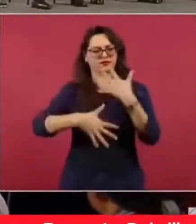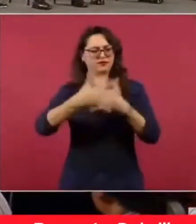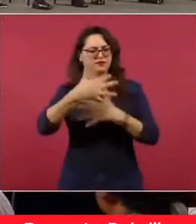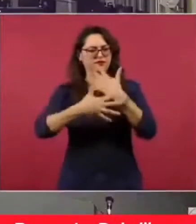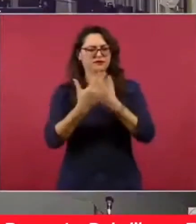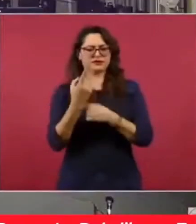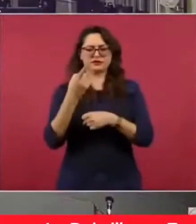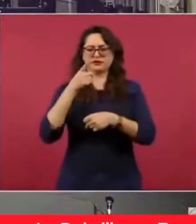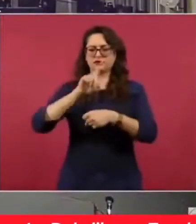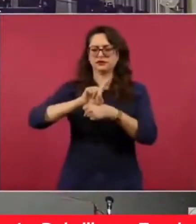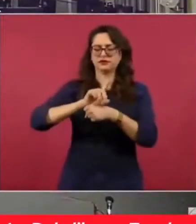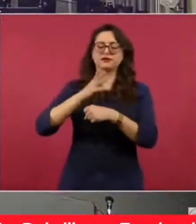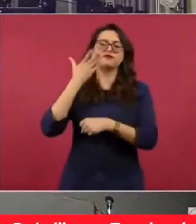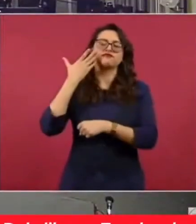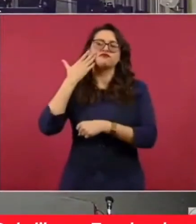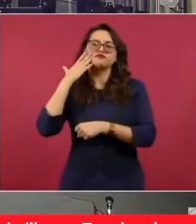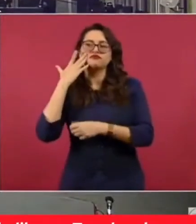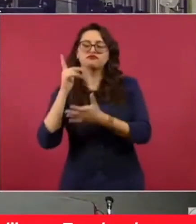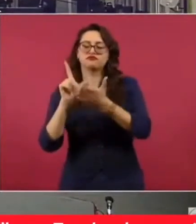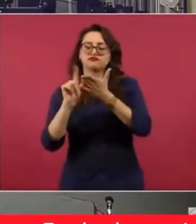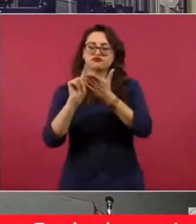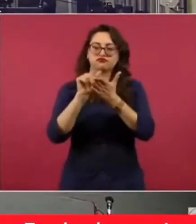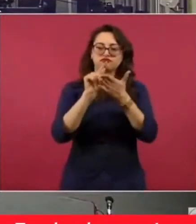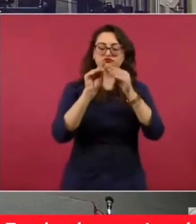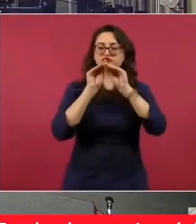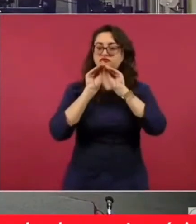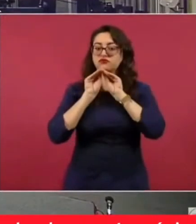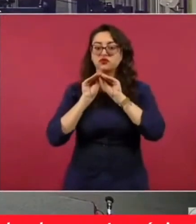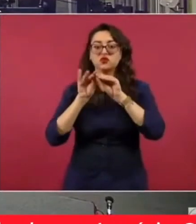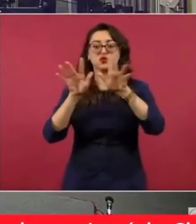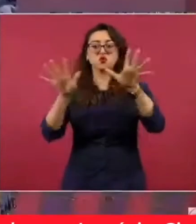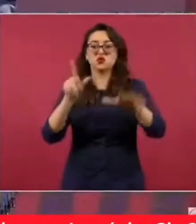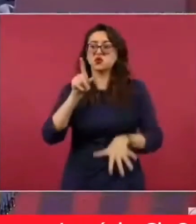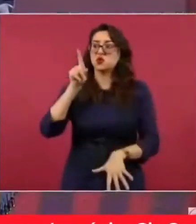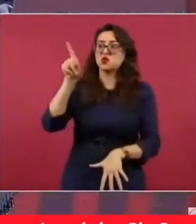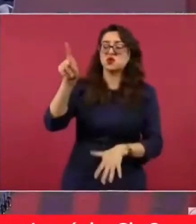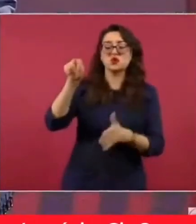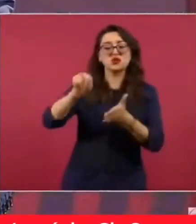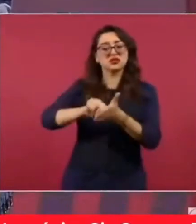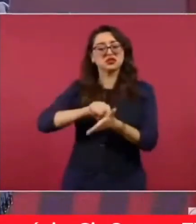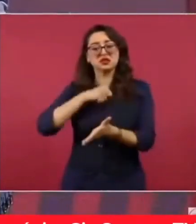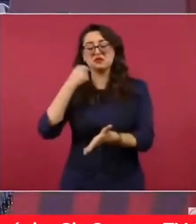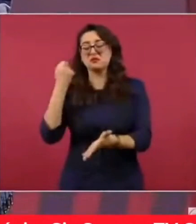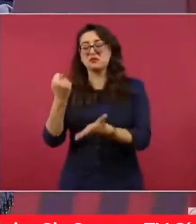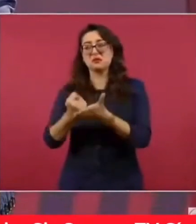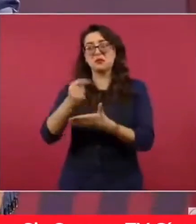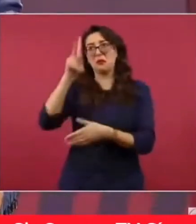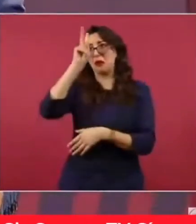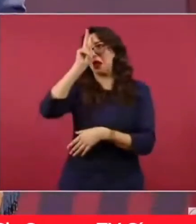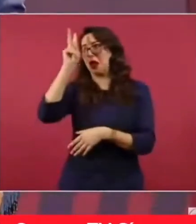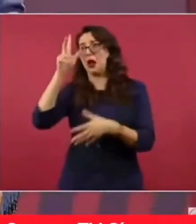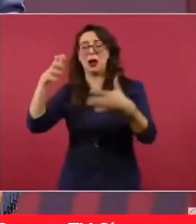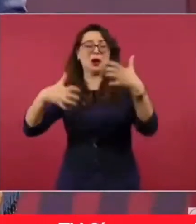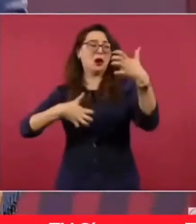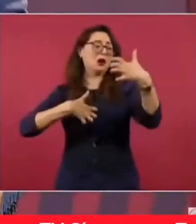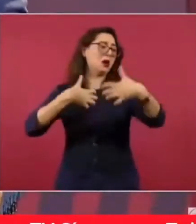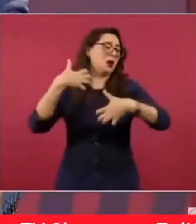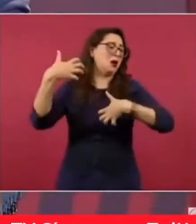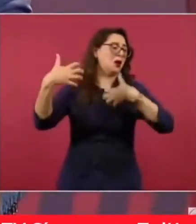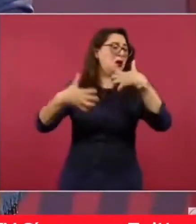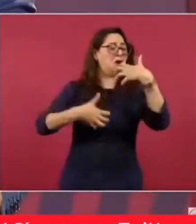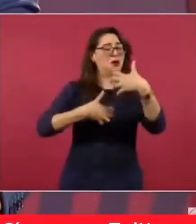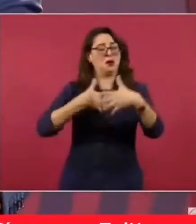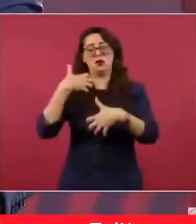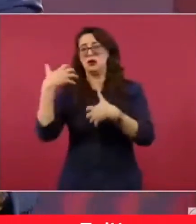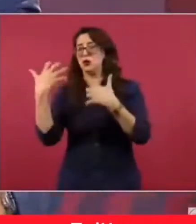estaba toda una campaña de que en Tamaulipas mucha violencia. O sea, yo creo que